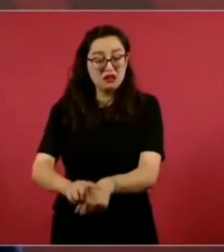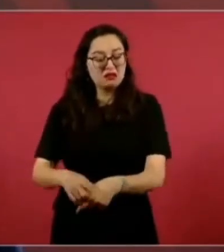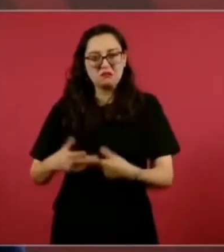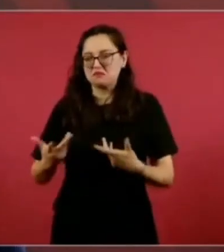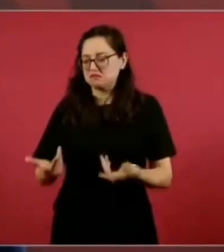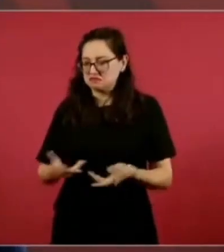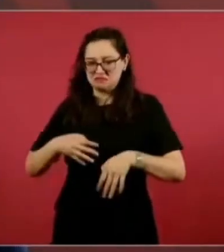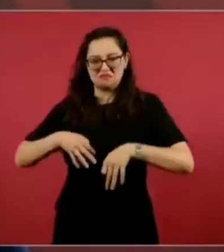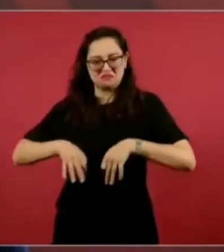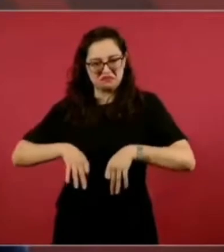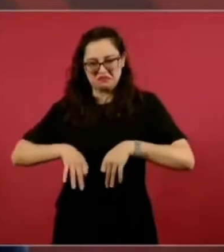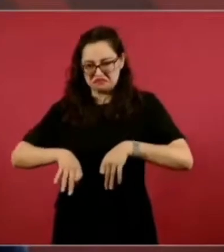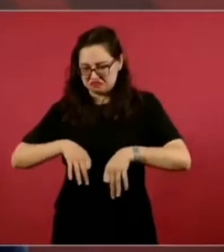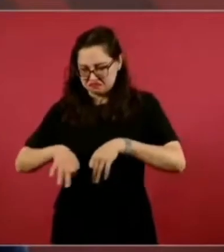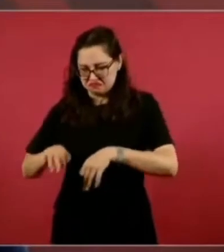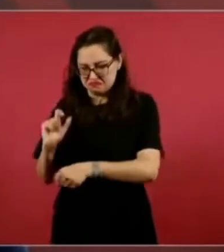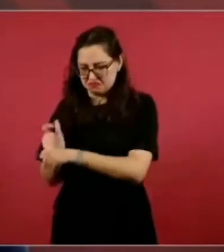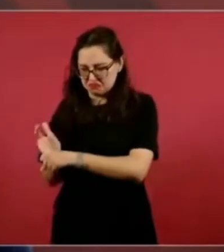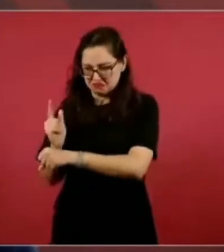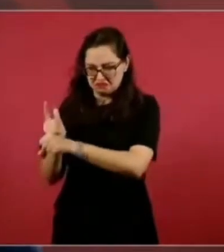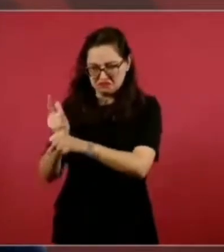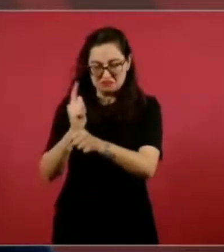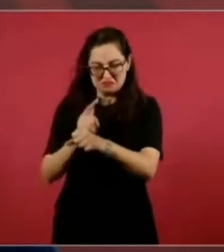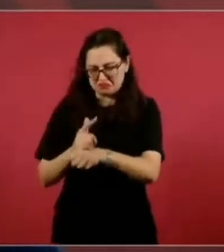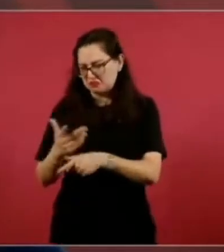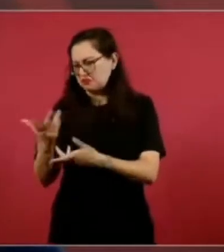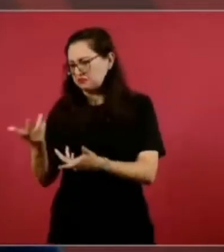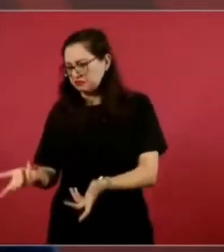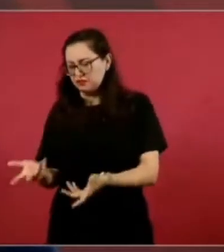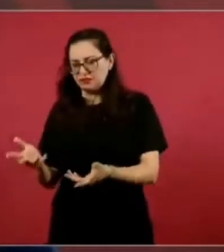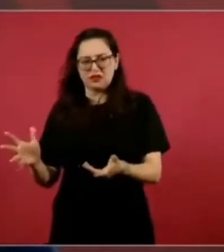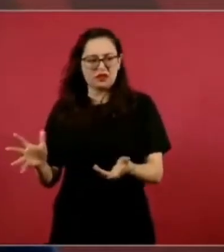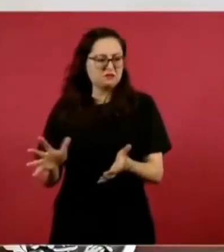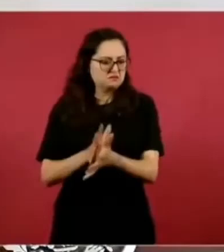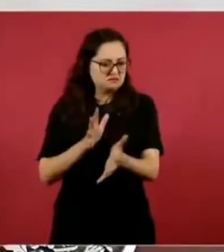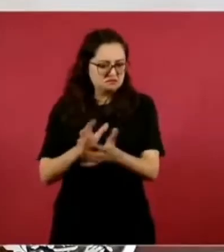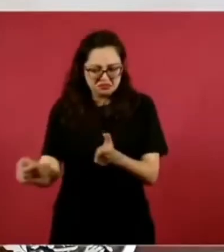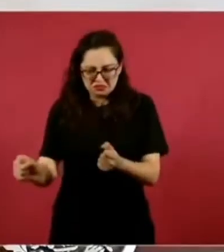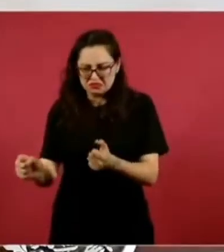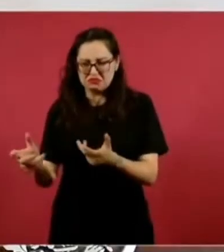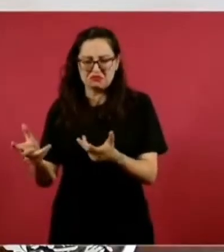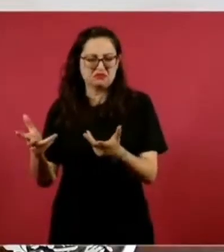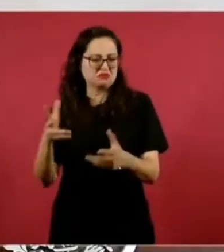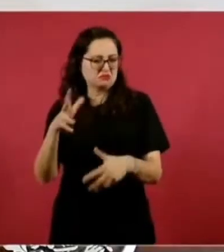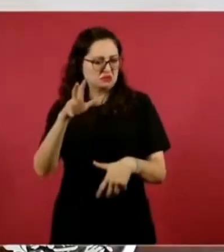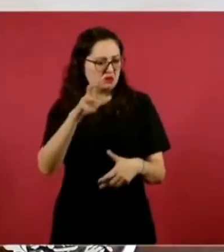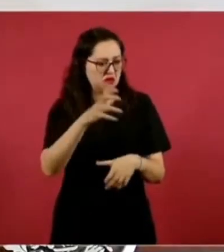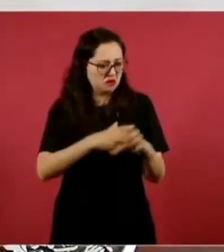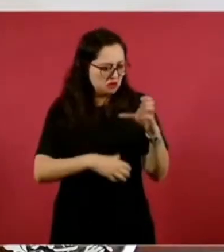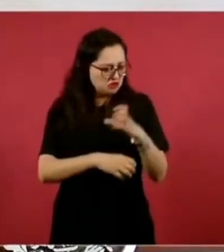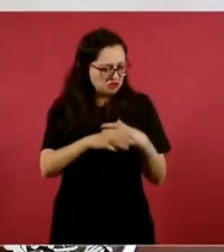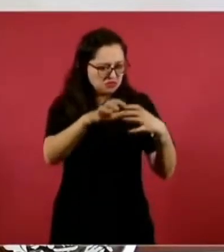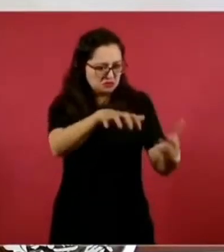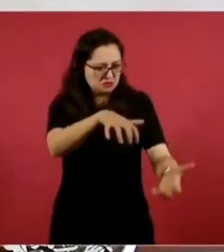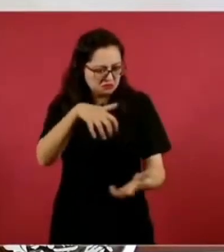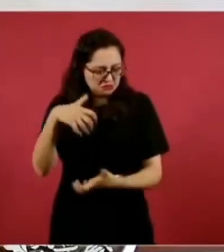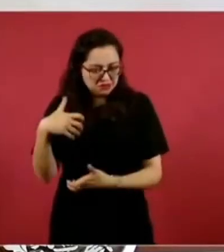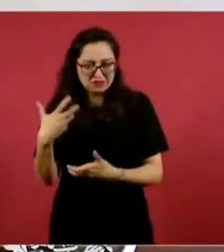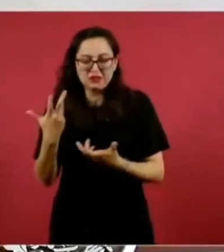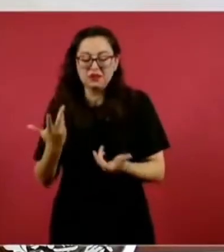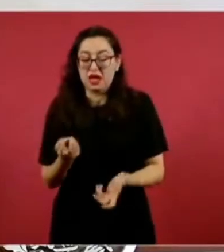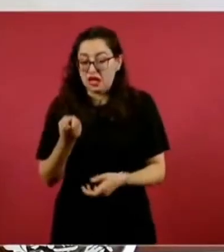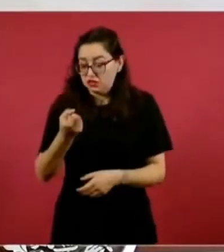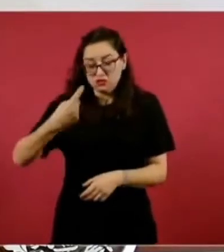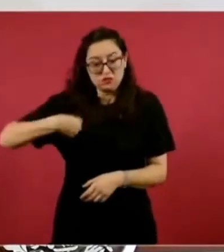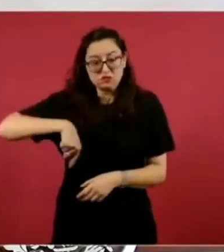hacen este tipo de incautaciones y de destrucciones de laboratorios. Entonces, vamos a